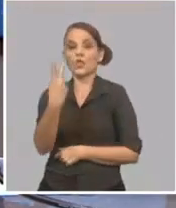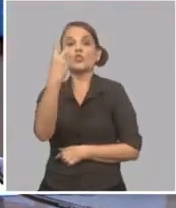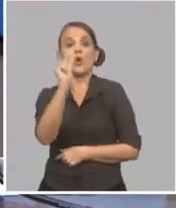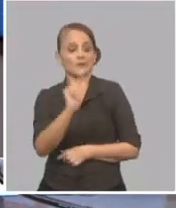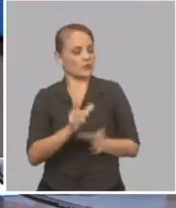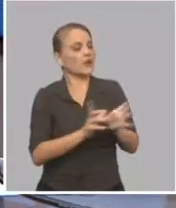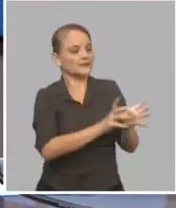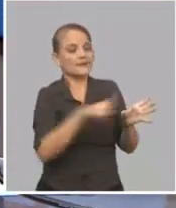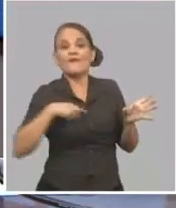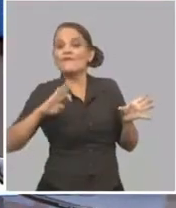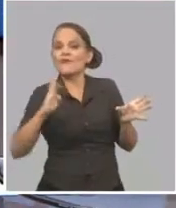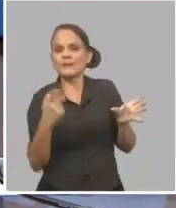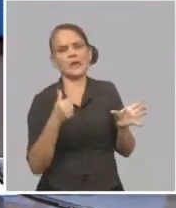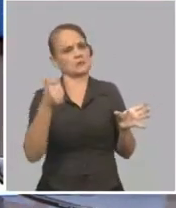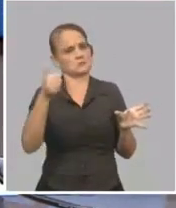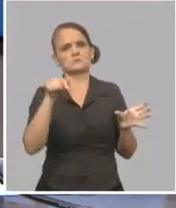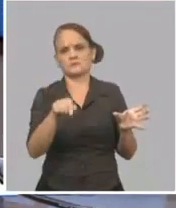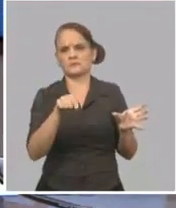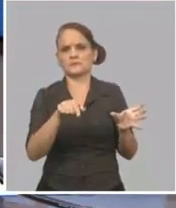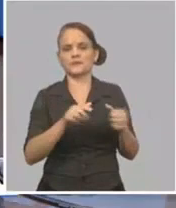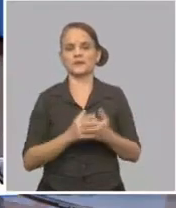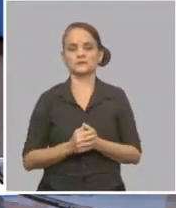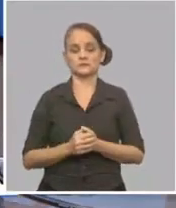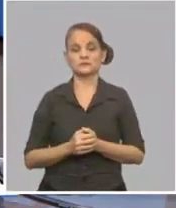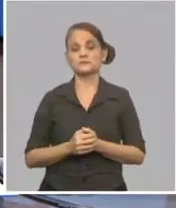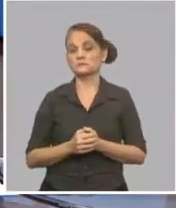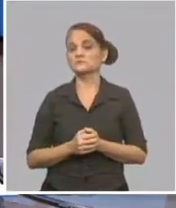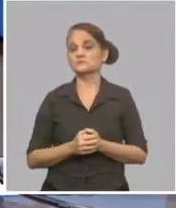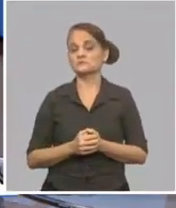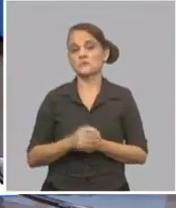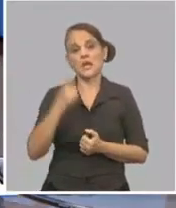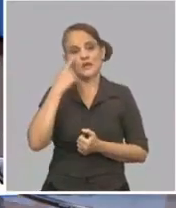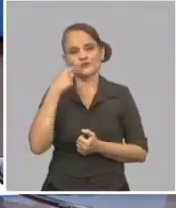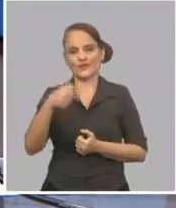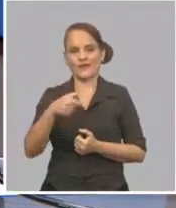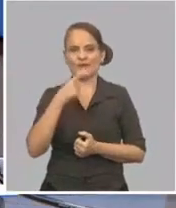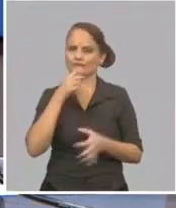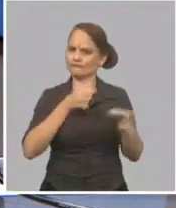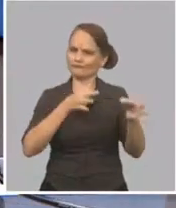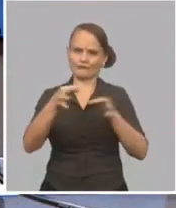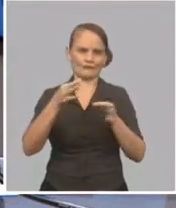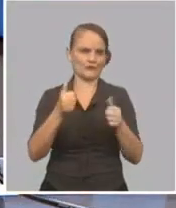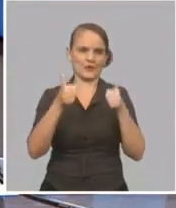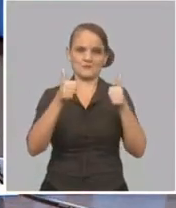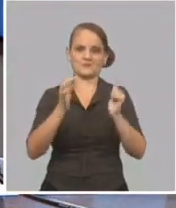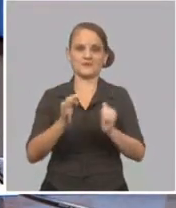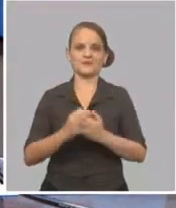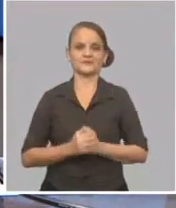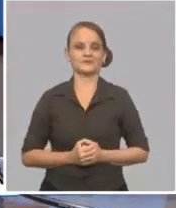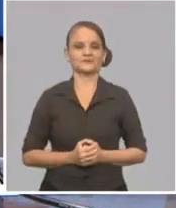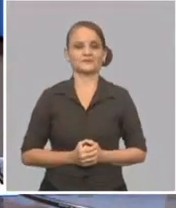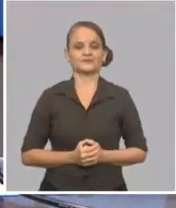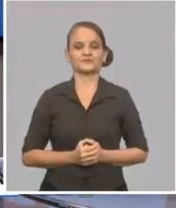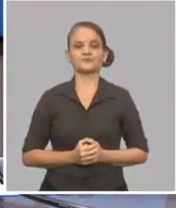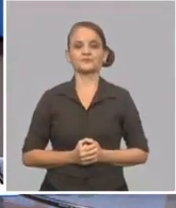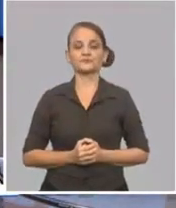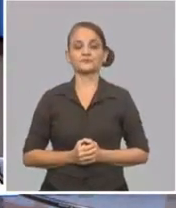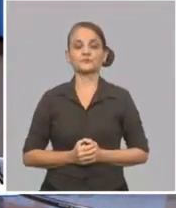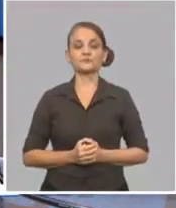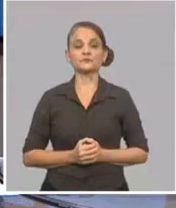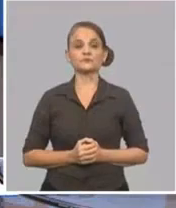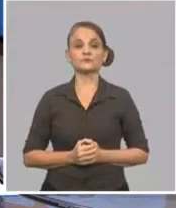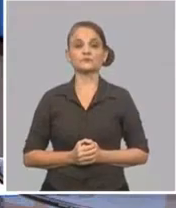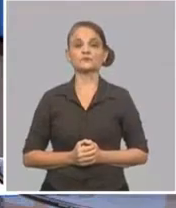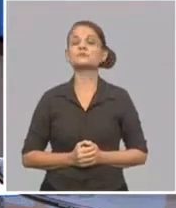el quinto PCR, lo cual dice que hasta ahora realmente la operación ha sido satisfactoria. Además del